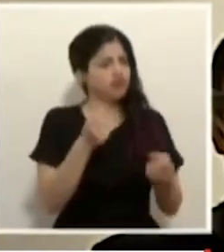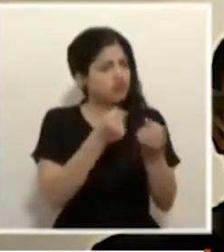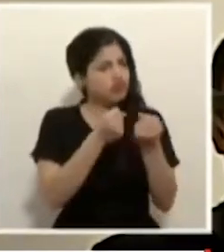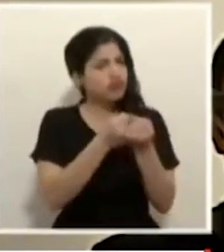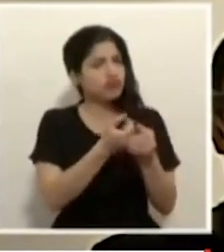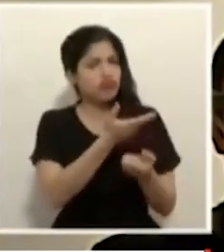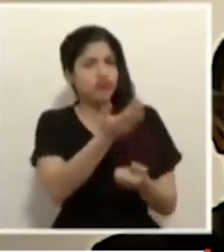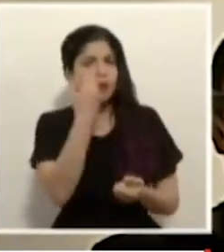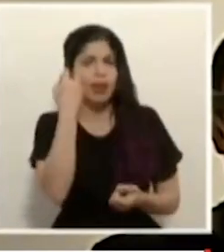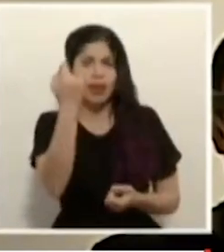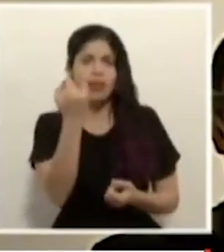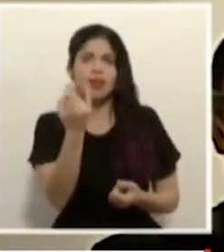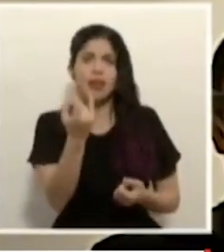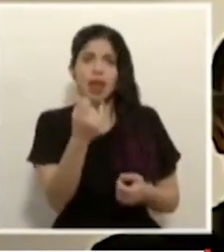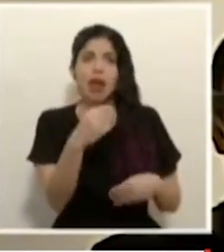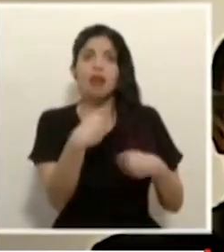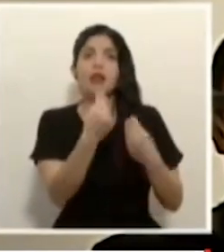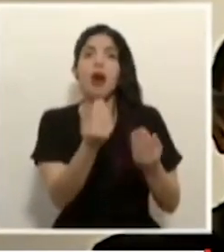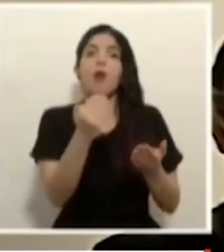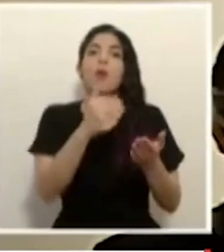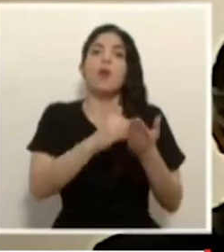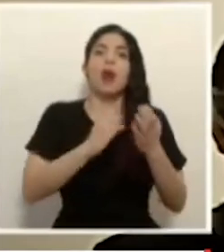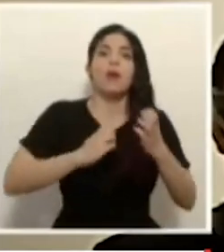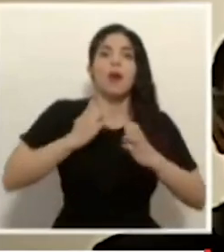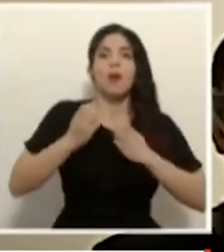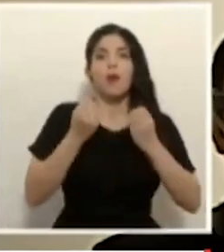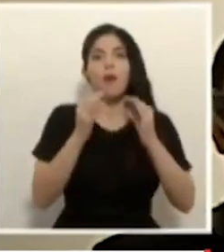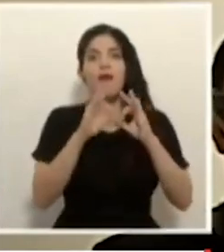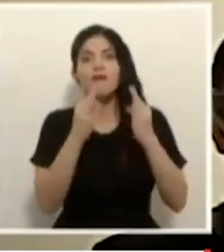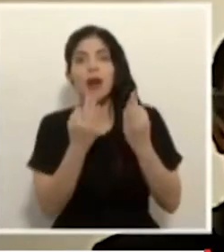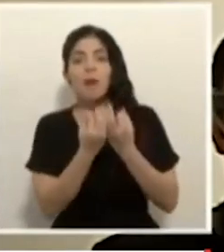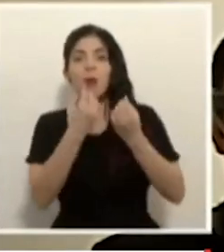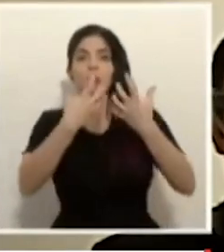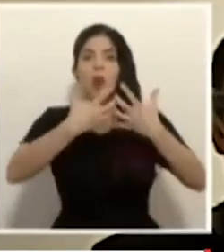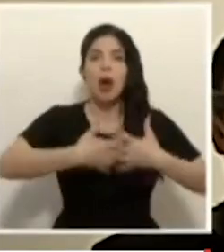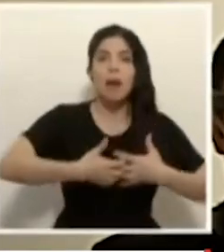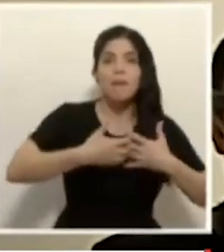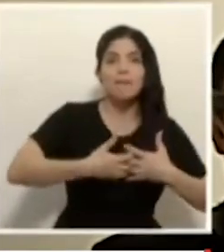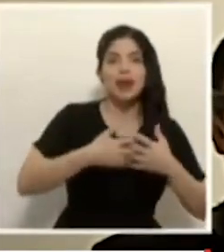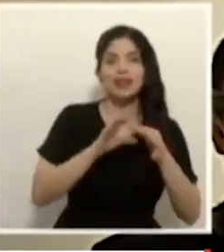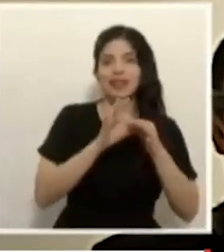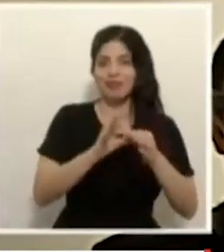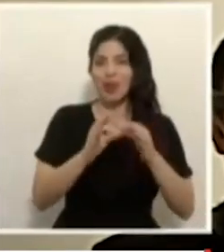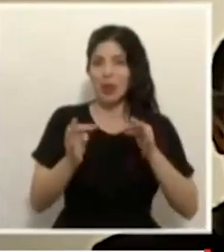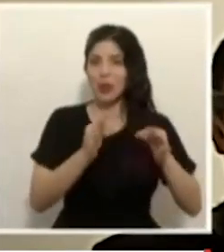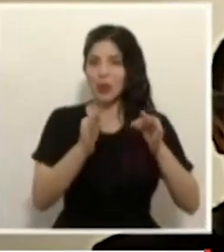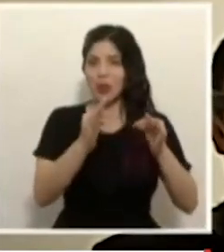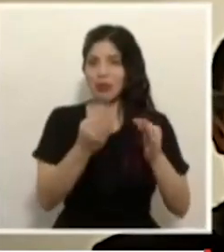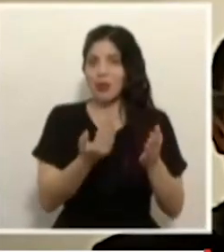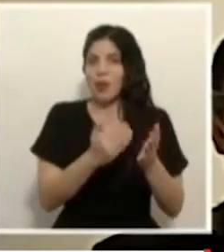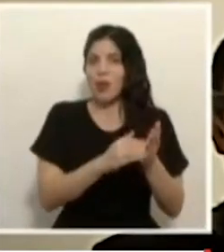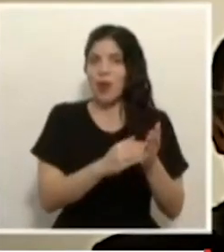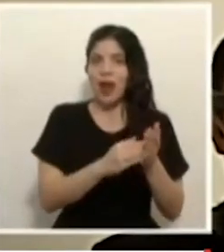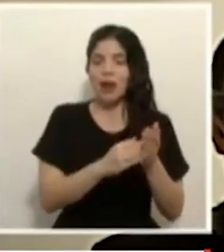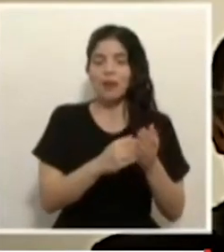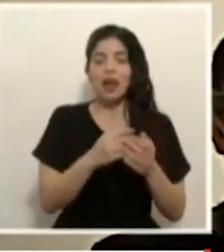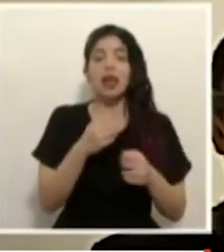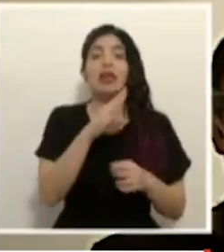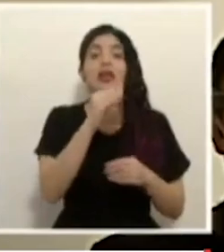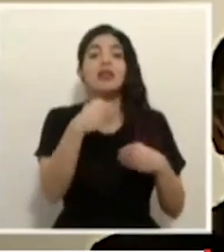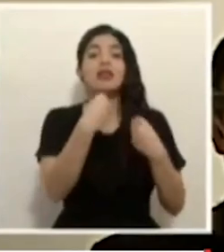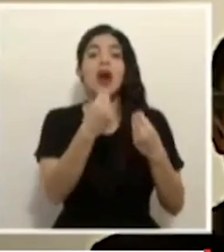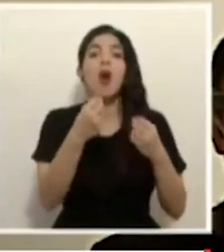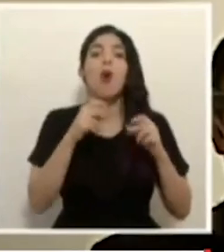esta iniciativa que devolverá la ilusión a muchas familias y empresas vinculadas a la industria turística y que brinda oportunidad